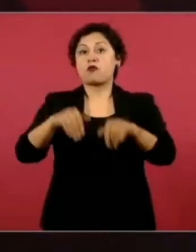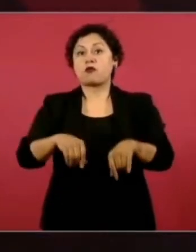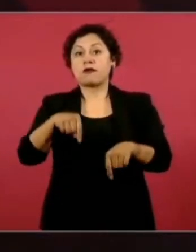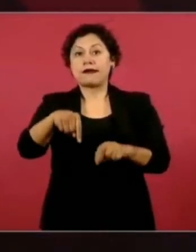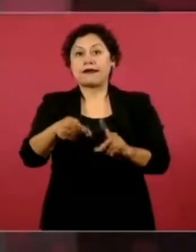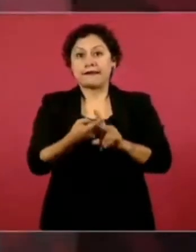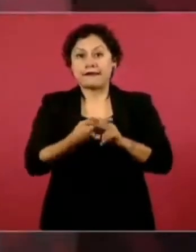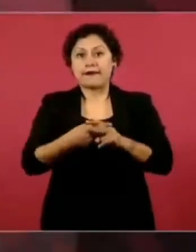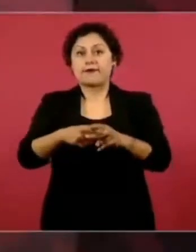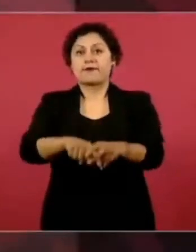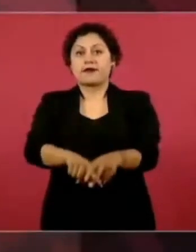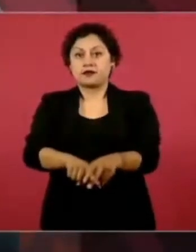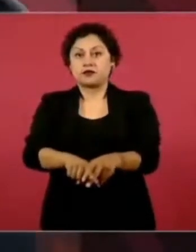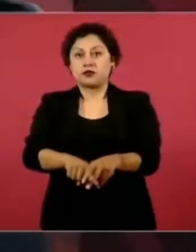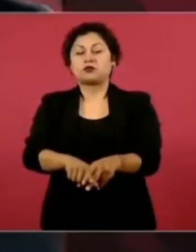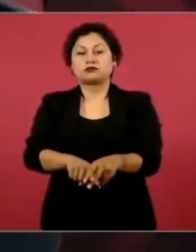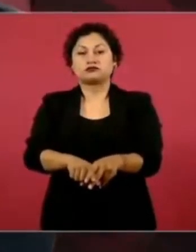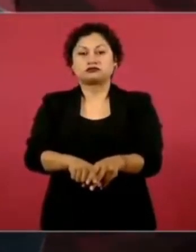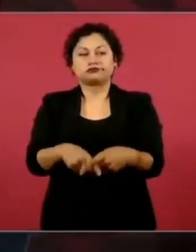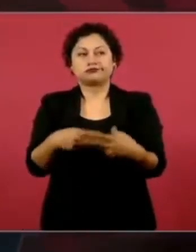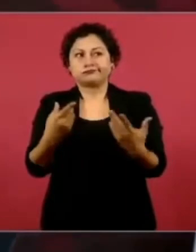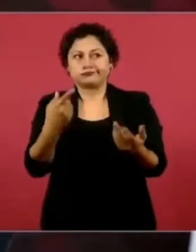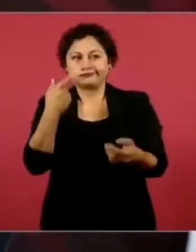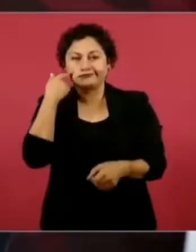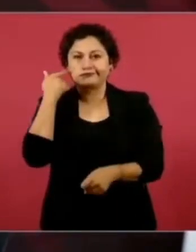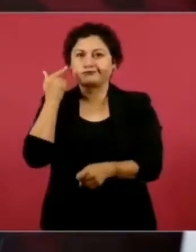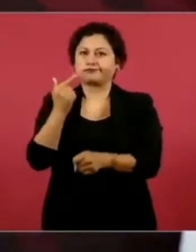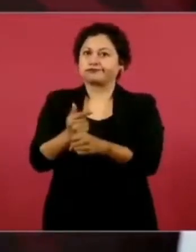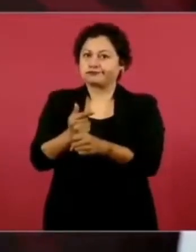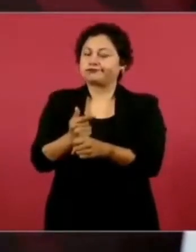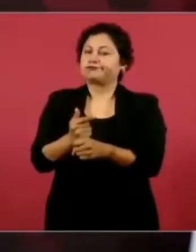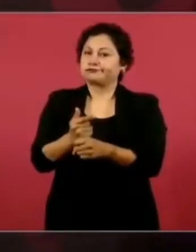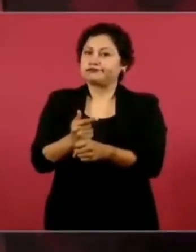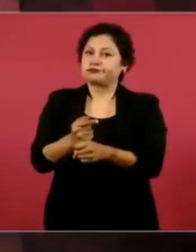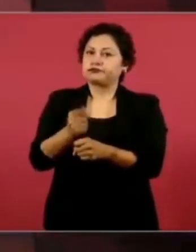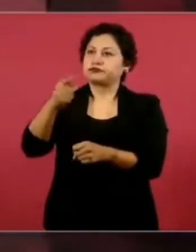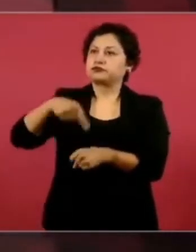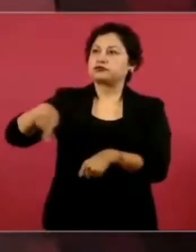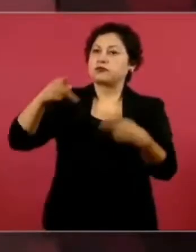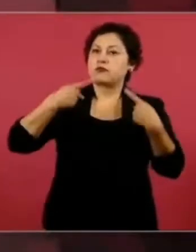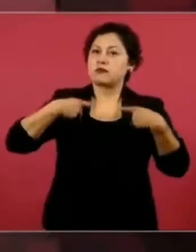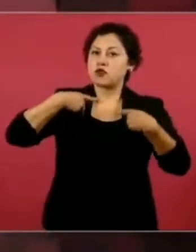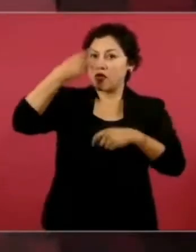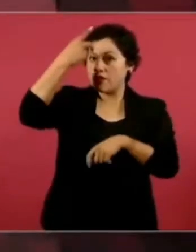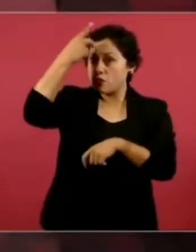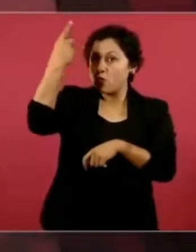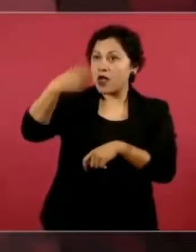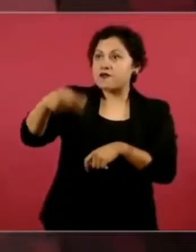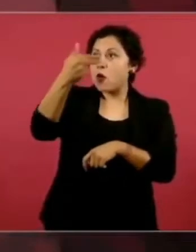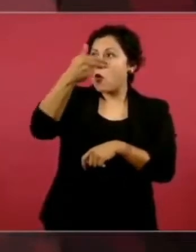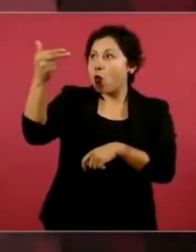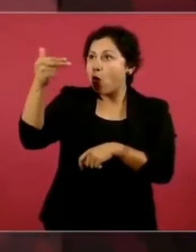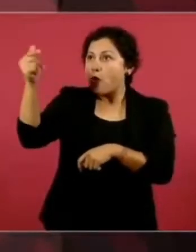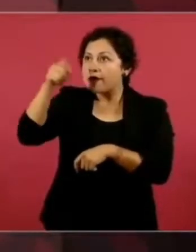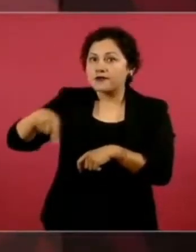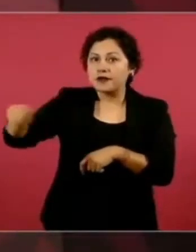preocupado a muchos hoteleros de Cancún